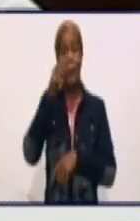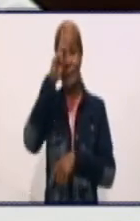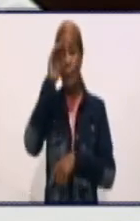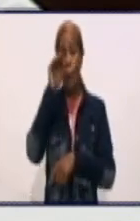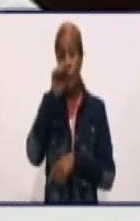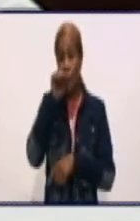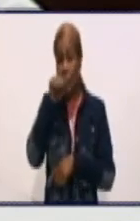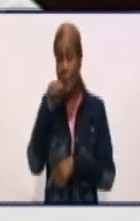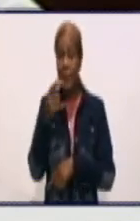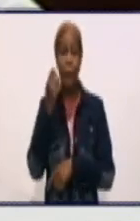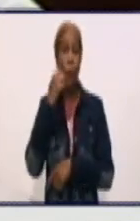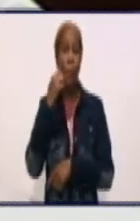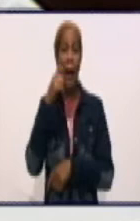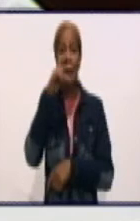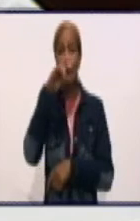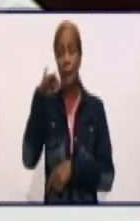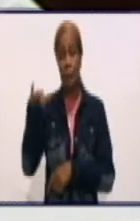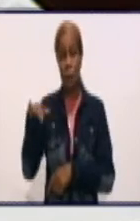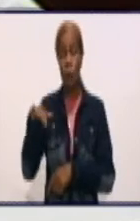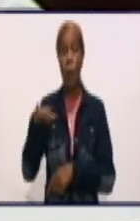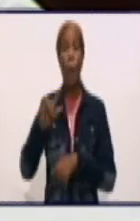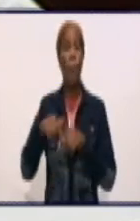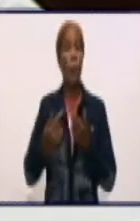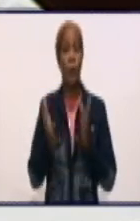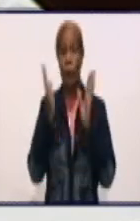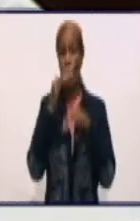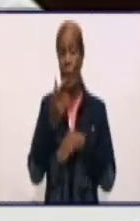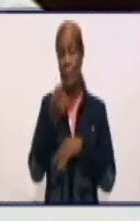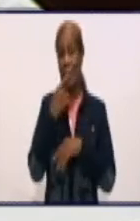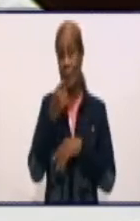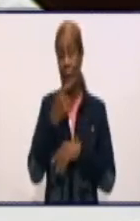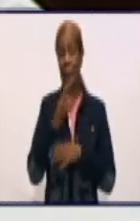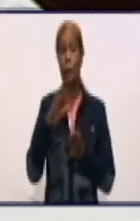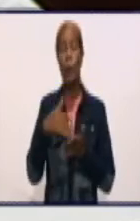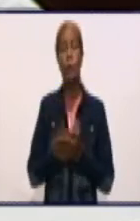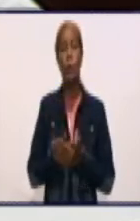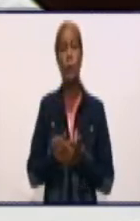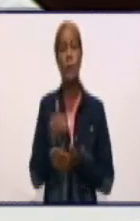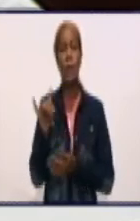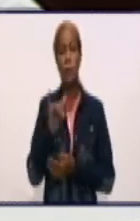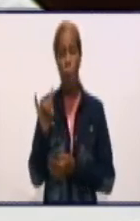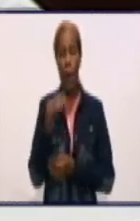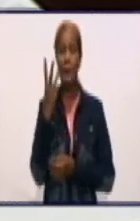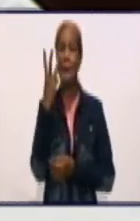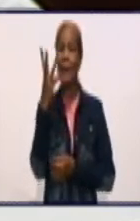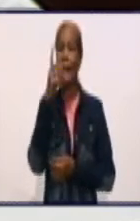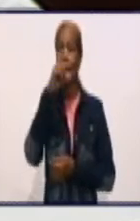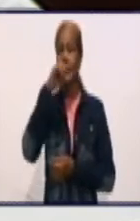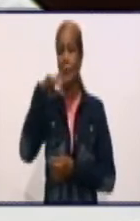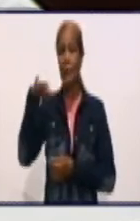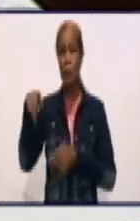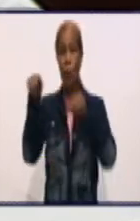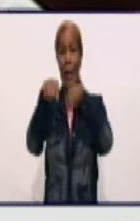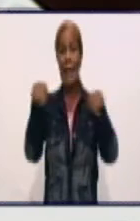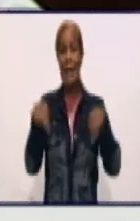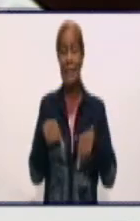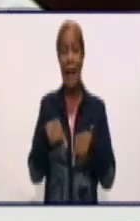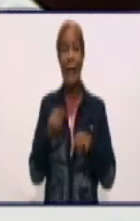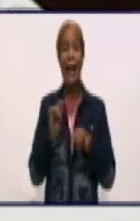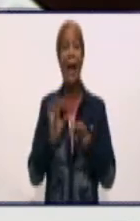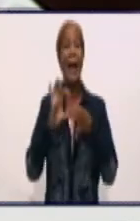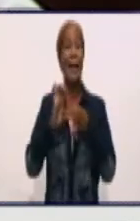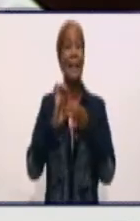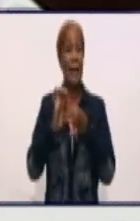cosas que nos están afectando. También en nuestro hospital tenemos tres niños hospitalizados, en la sala de cuidados intensivos